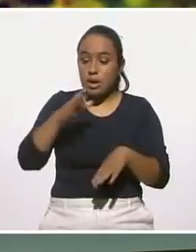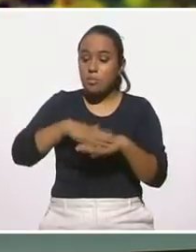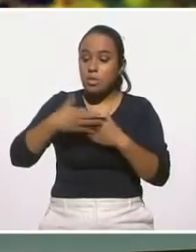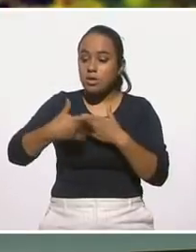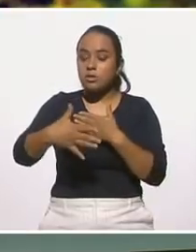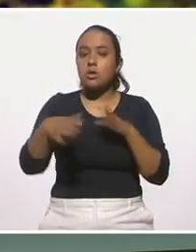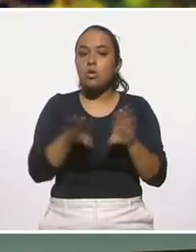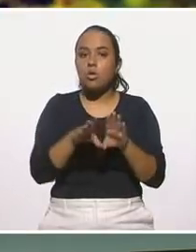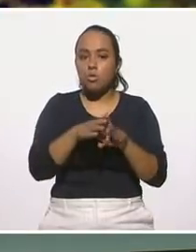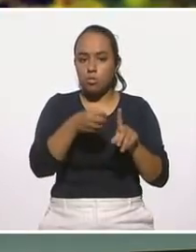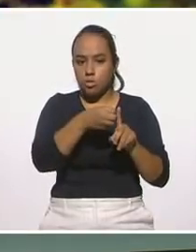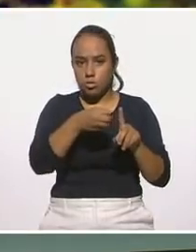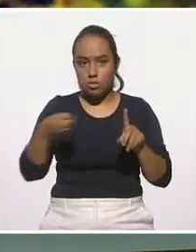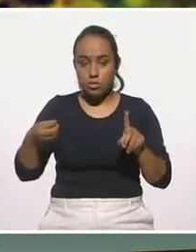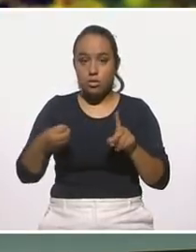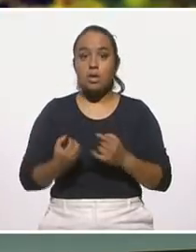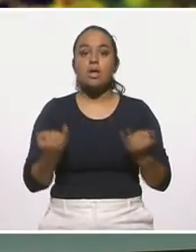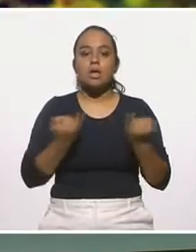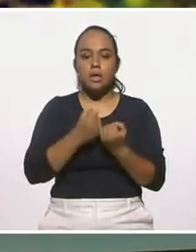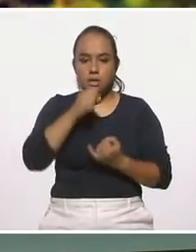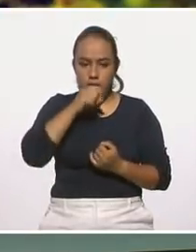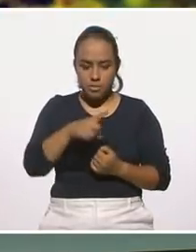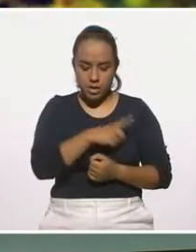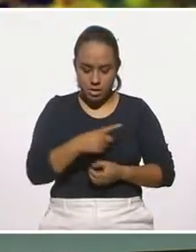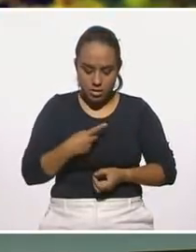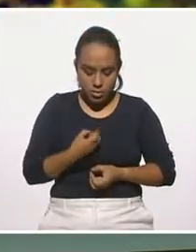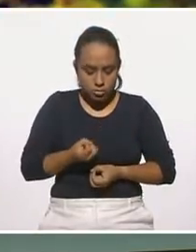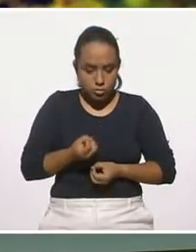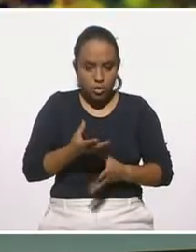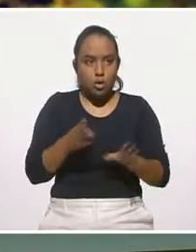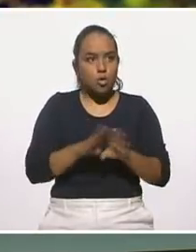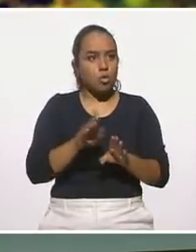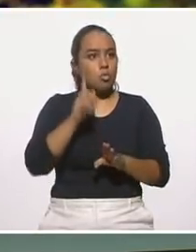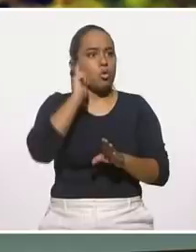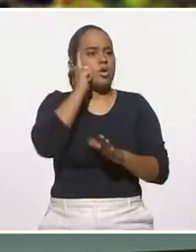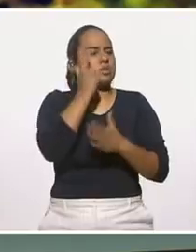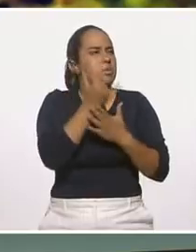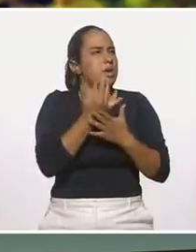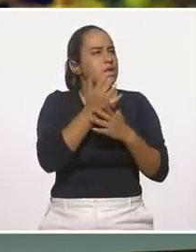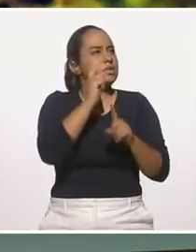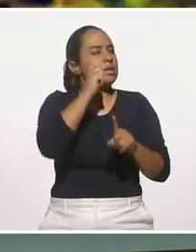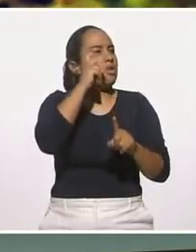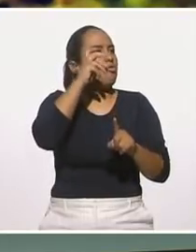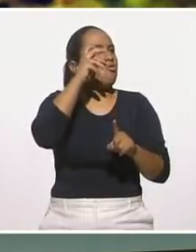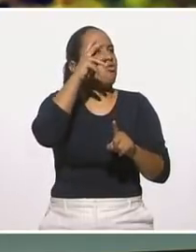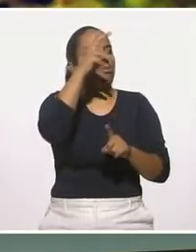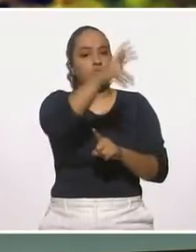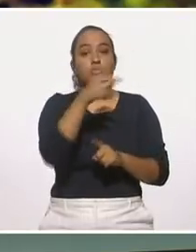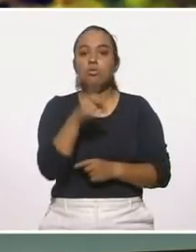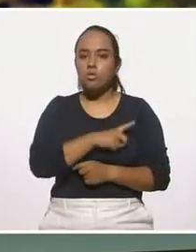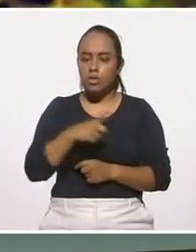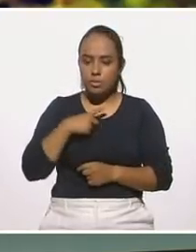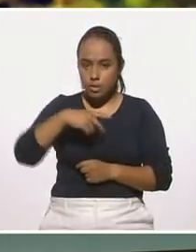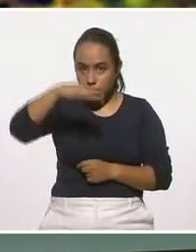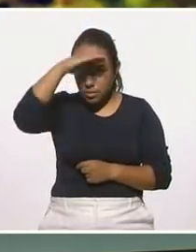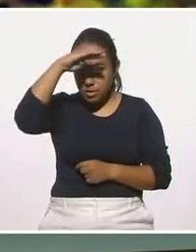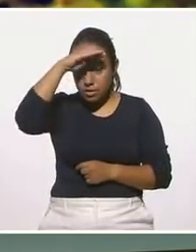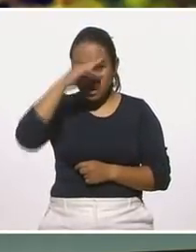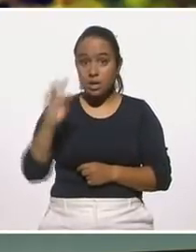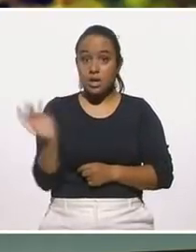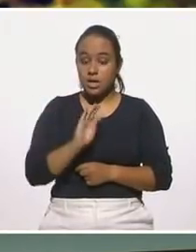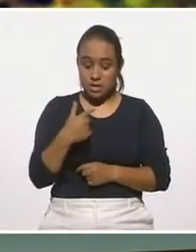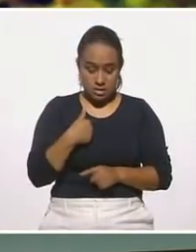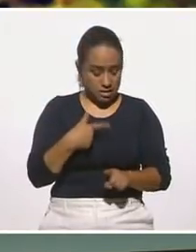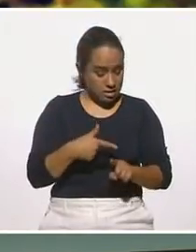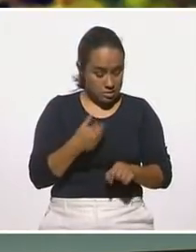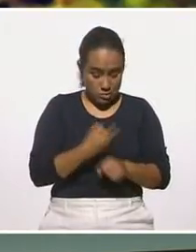adelante, porque también tendríamos que ir proveyendo esta perspectiva de esperanza realista hacia el futuro, ir pensando, si ahorita los recursos